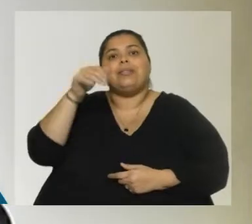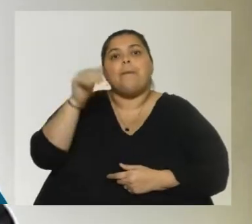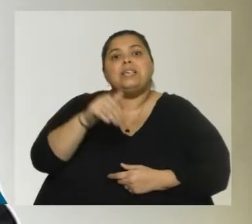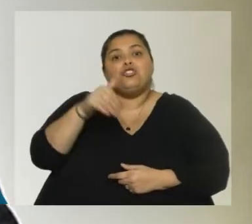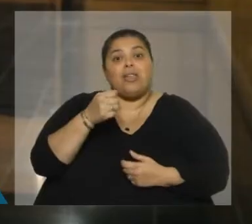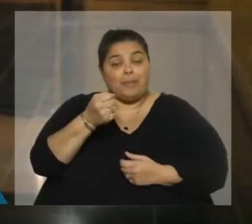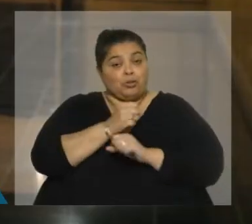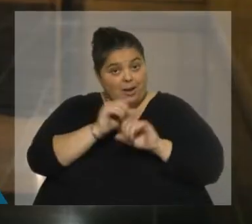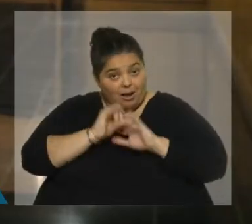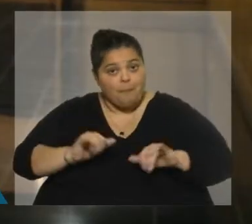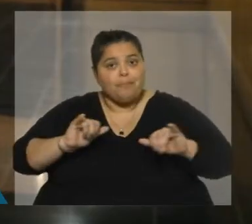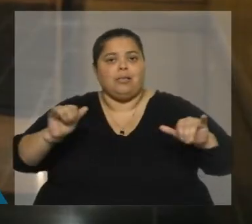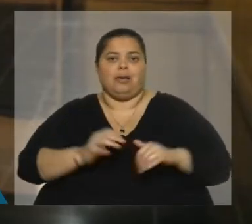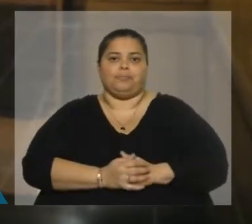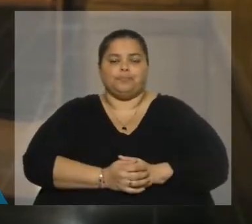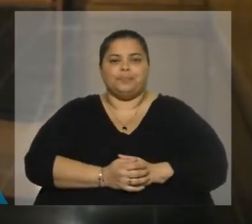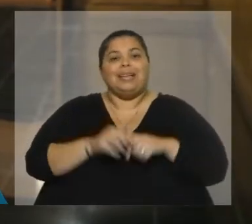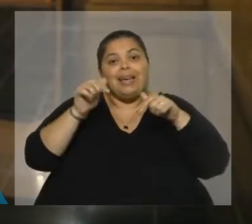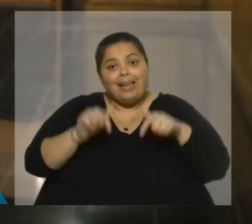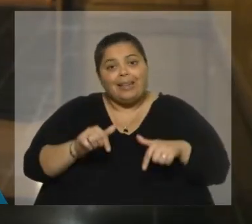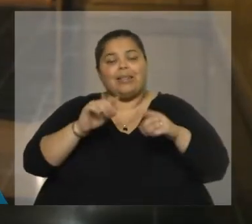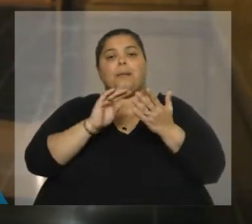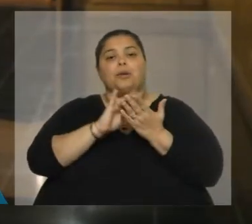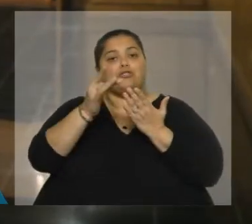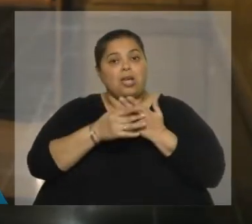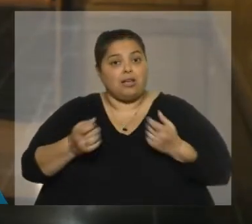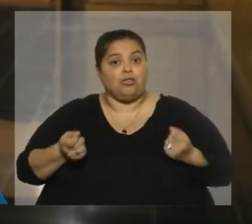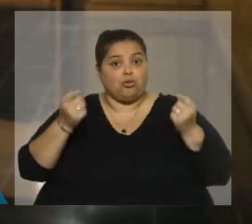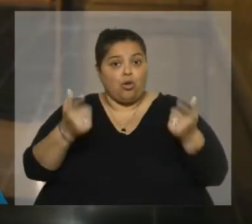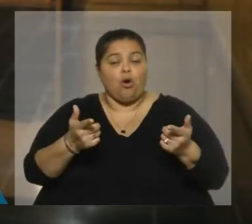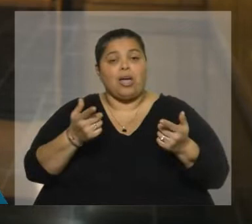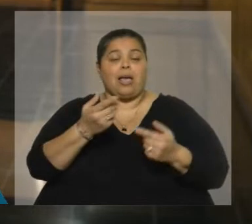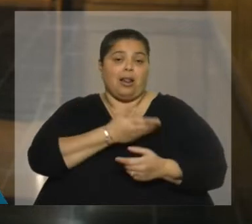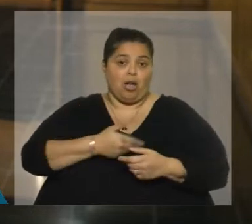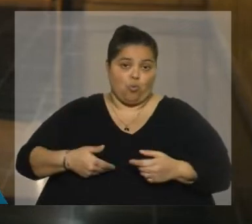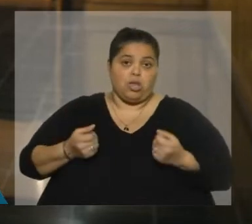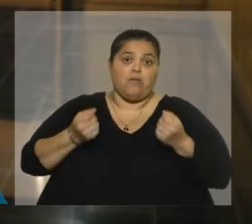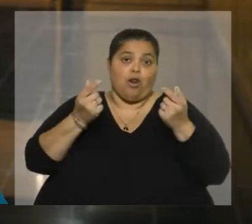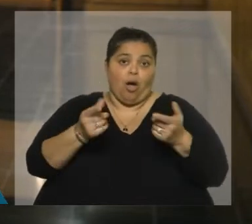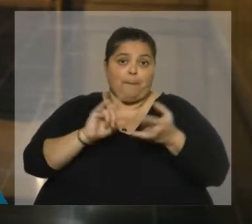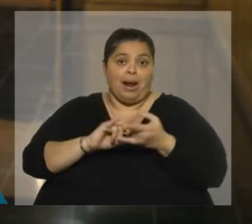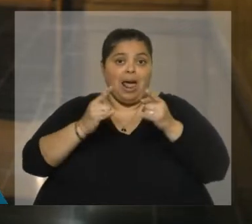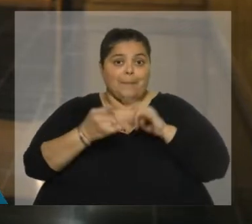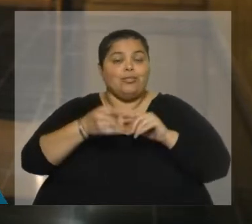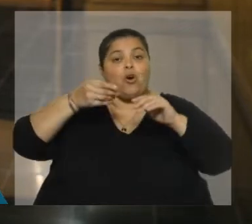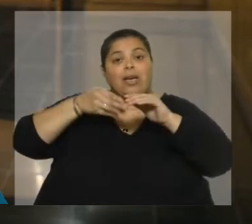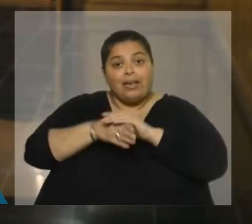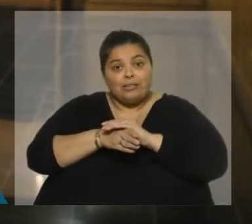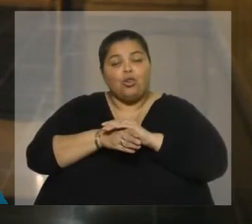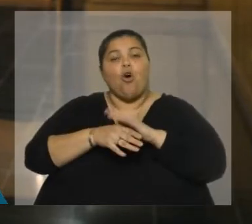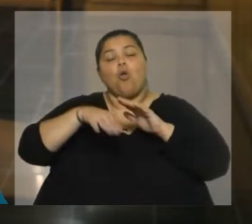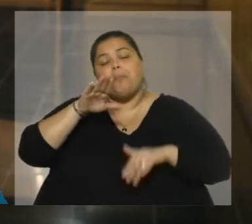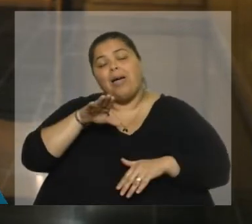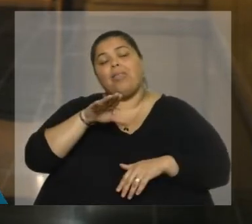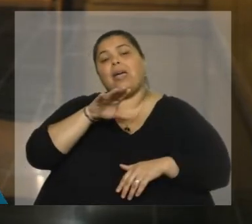campaña. Este proyecto enviado por el Poder Ejecutivo al Parlamento de la República ingresó con más de